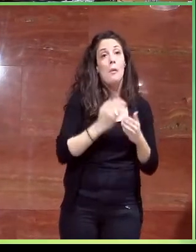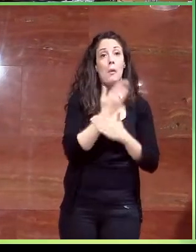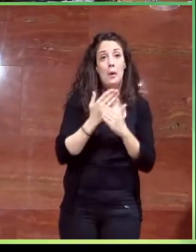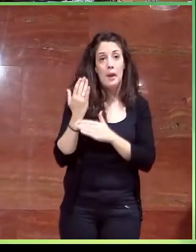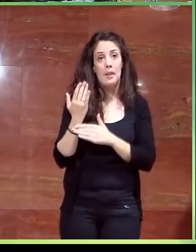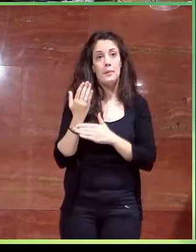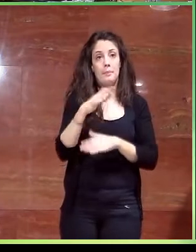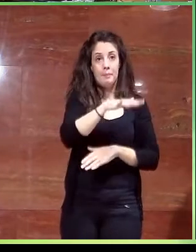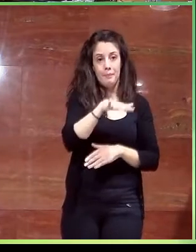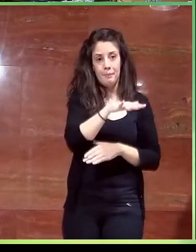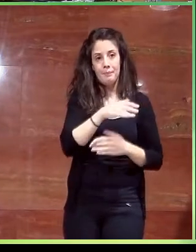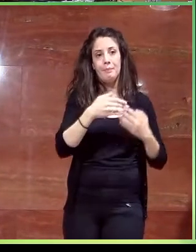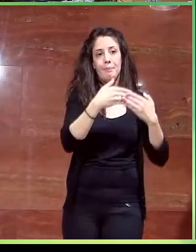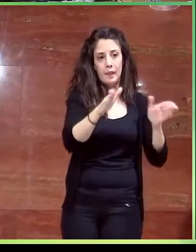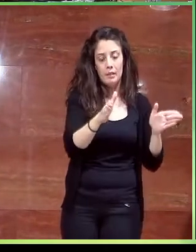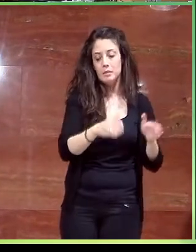este espacio.